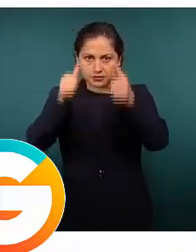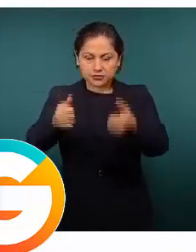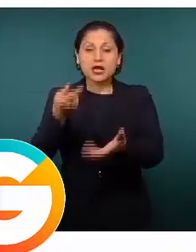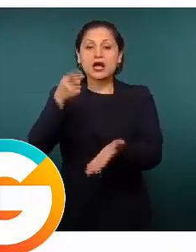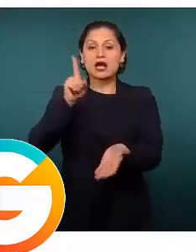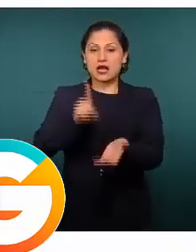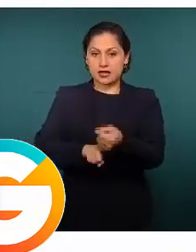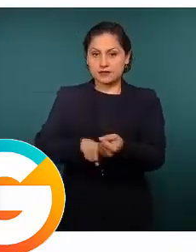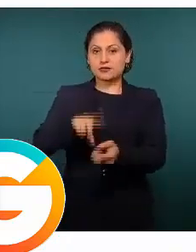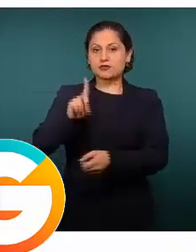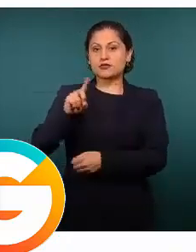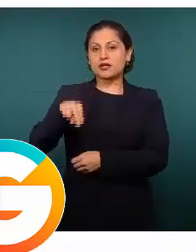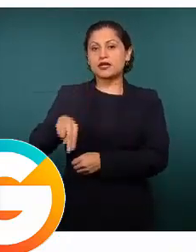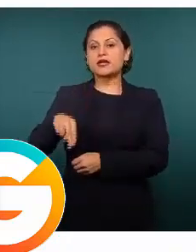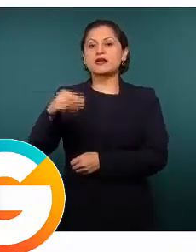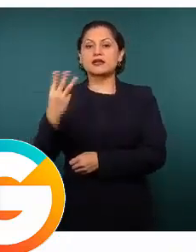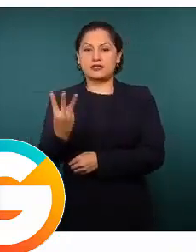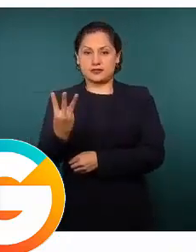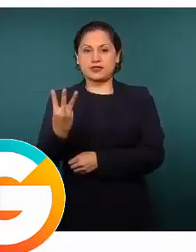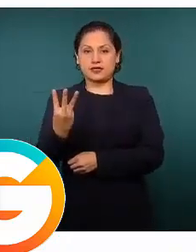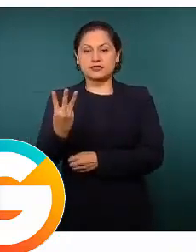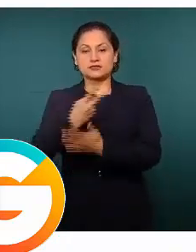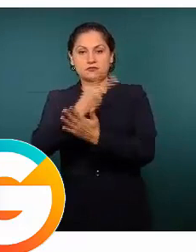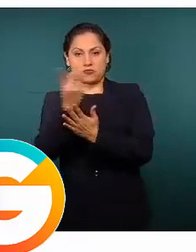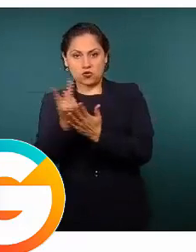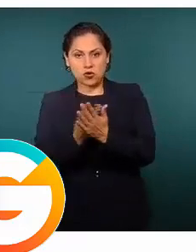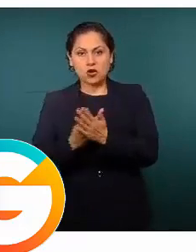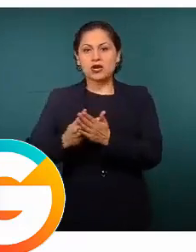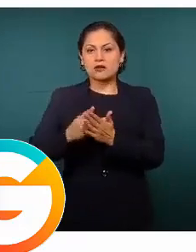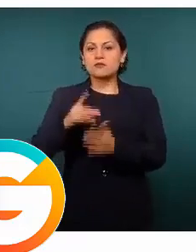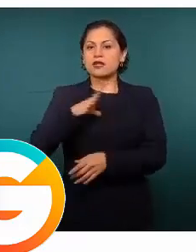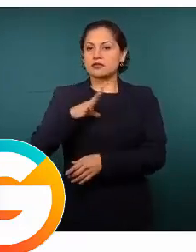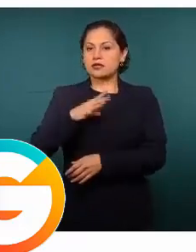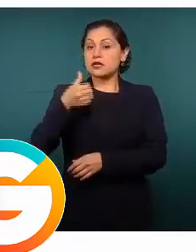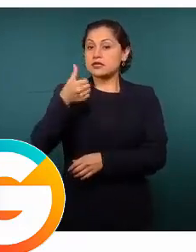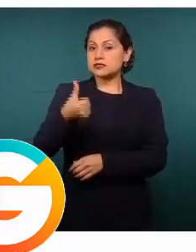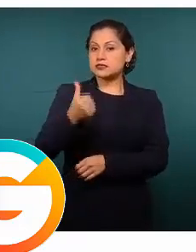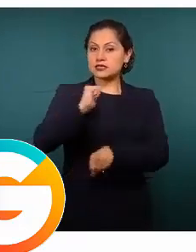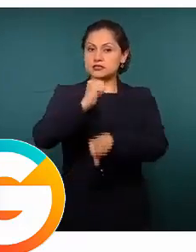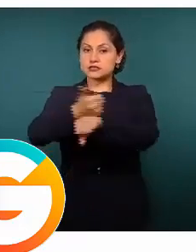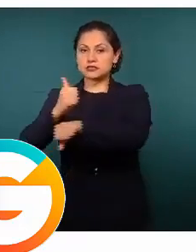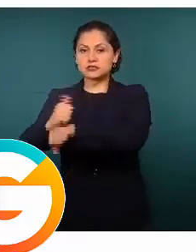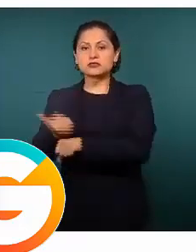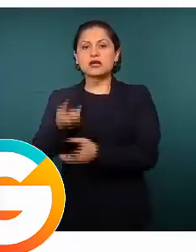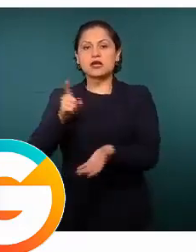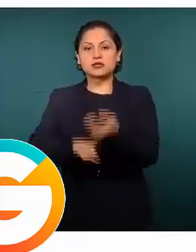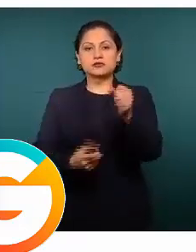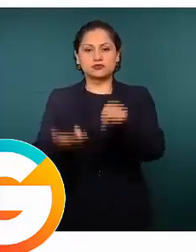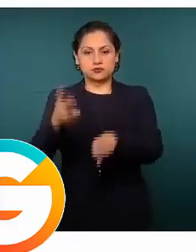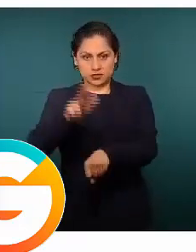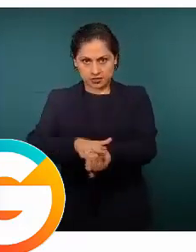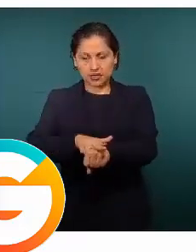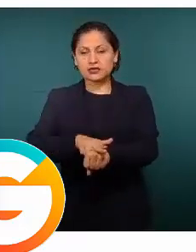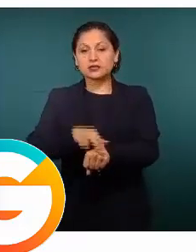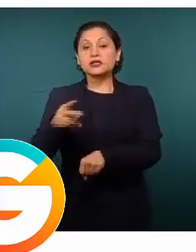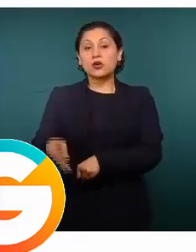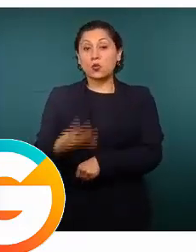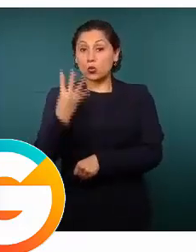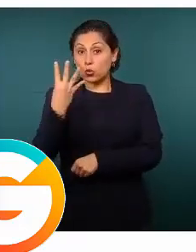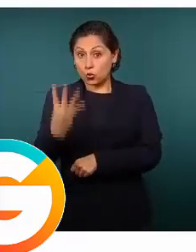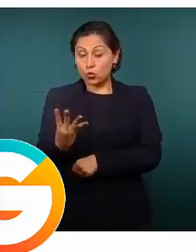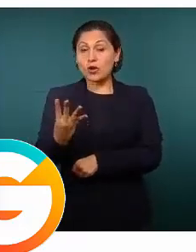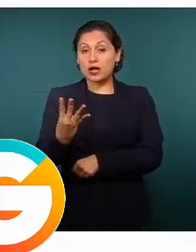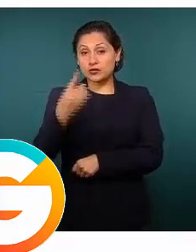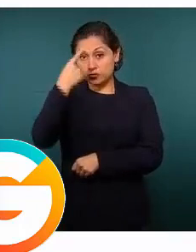aplicación del plan de N3 se tienen seis instalaciones hospitalarias, cuatro de ellas para